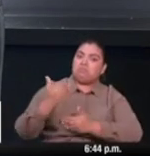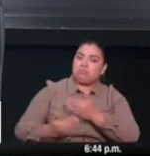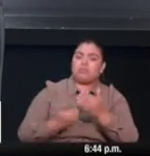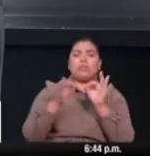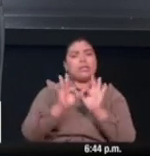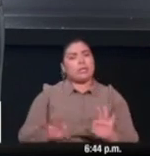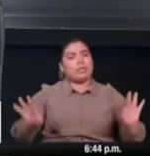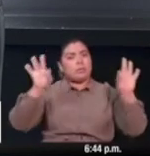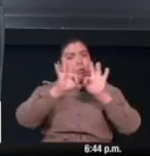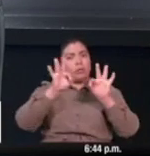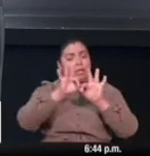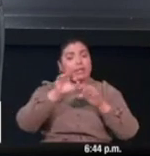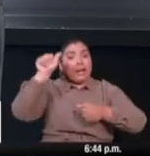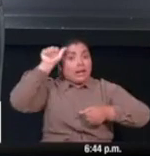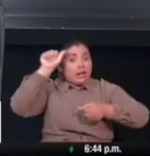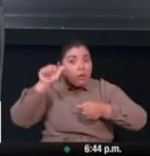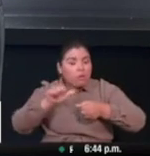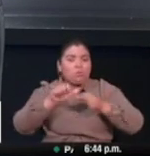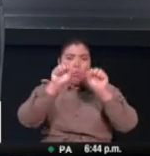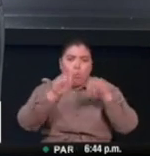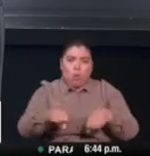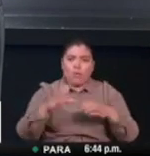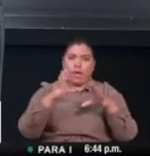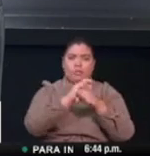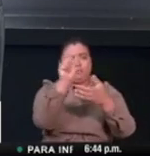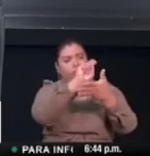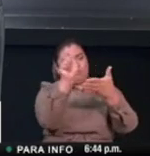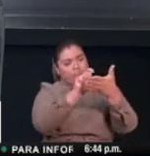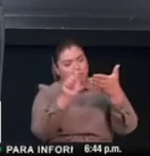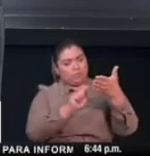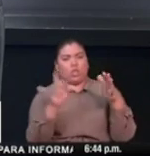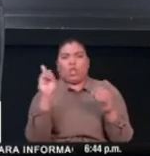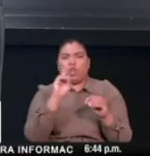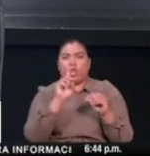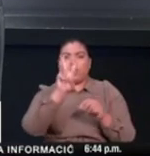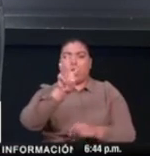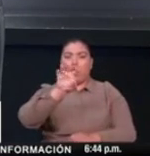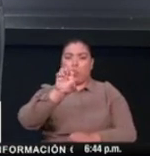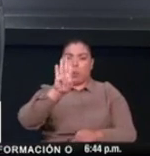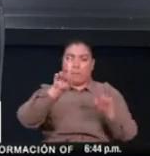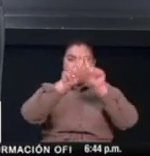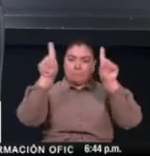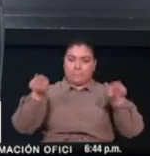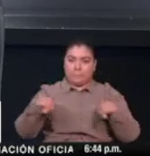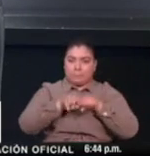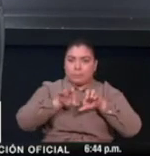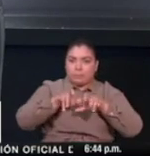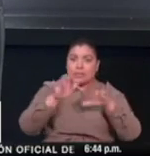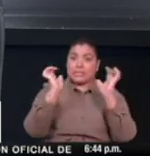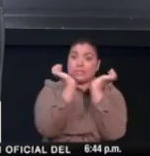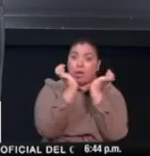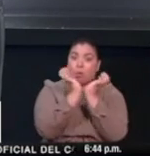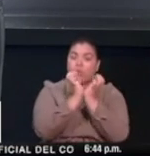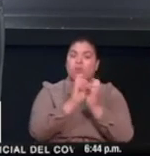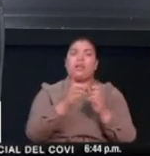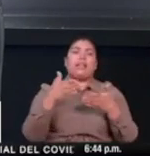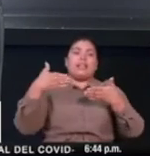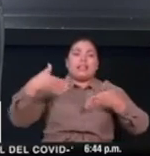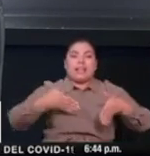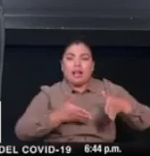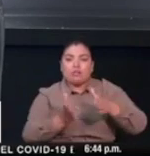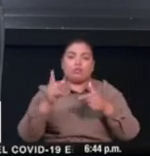Es importante recordarles que pueden llenar el formulario de la Caja del Seguro Social en nuestra página web en el que se recoge la información